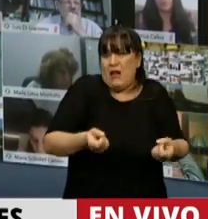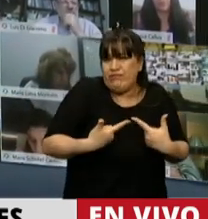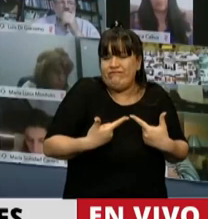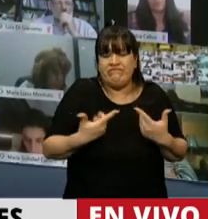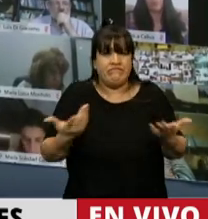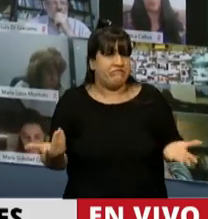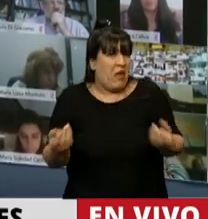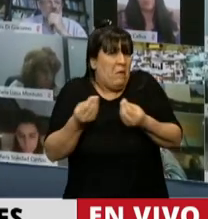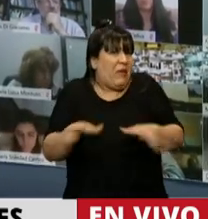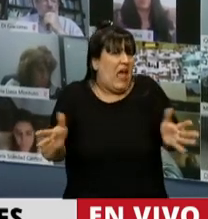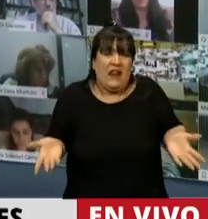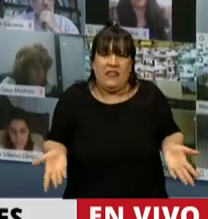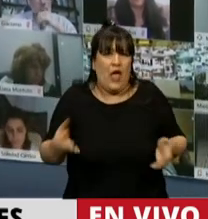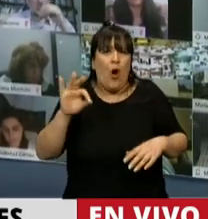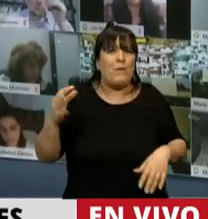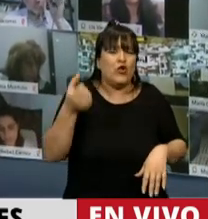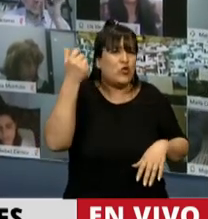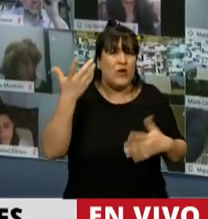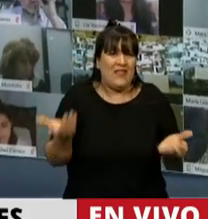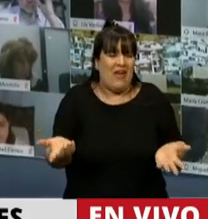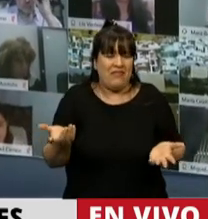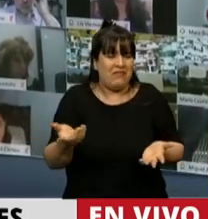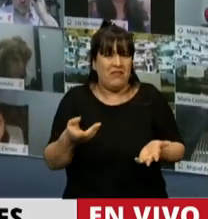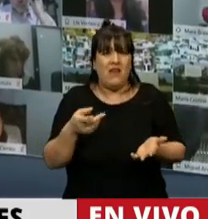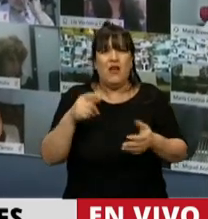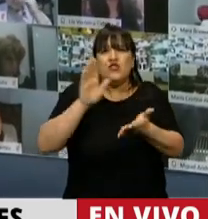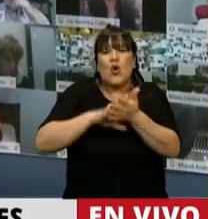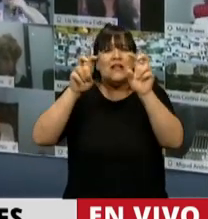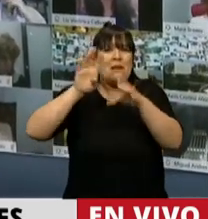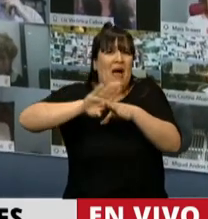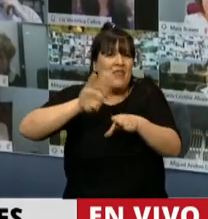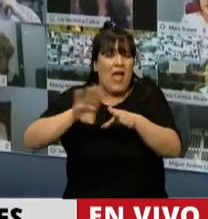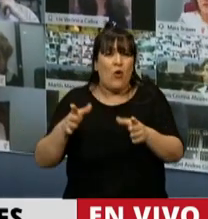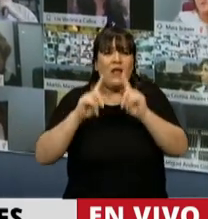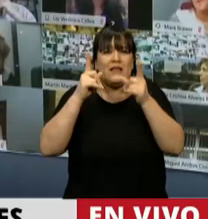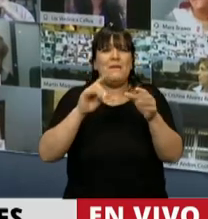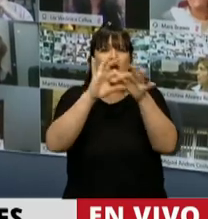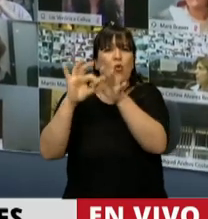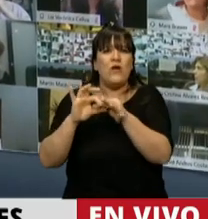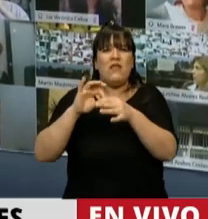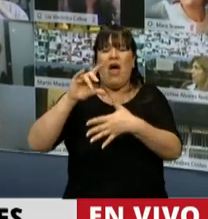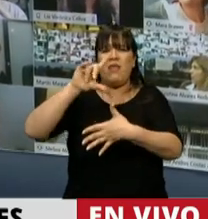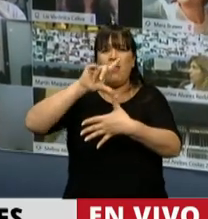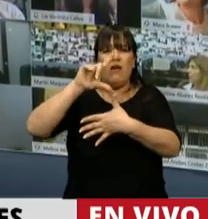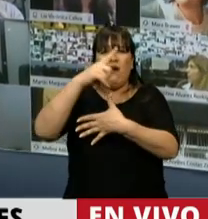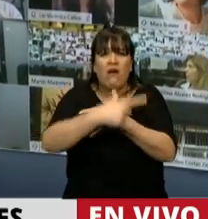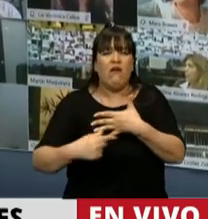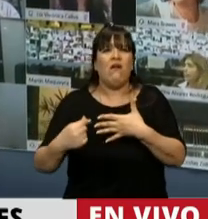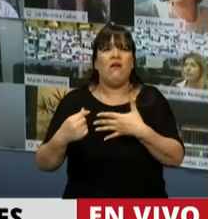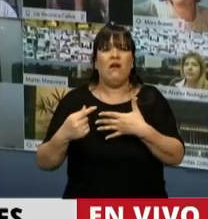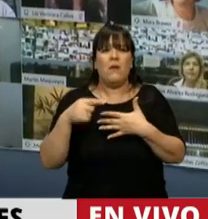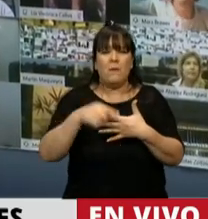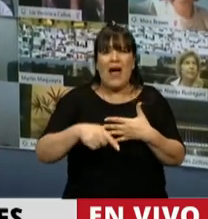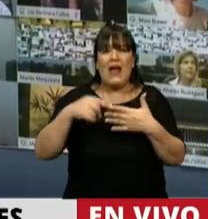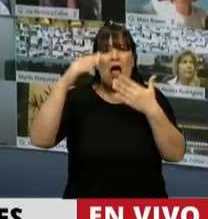la oportunidad de avanzar en un desconocimiento soberano de la deuda en unidad con los países de América Latina para hacer